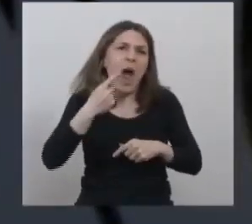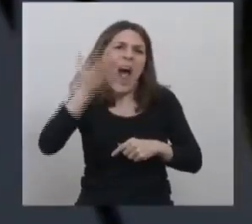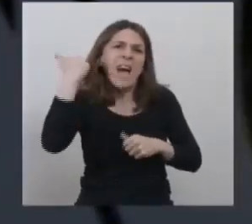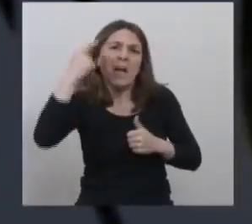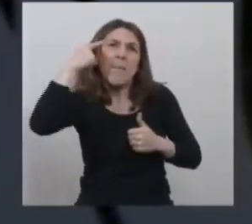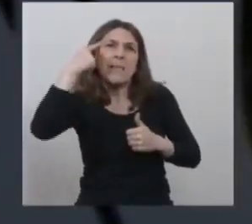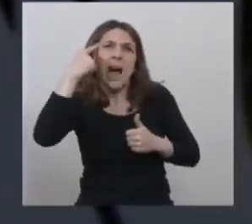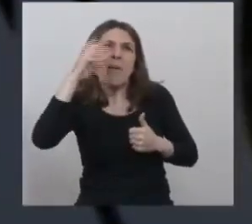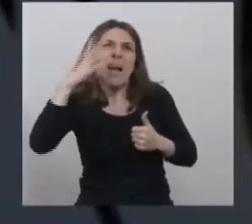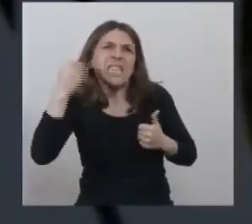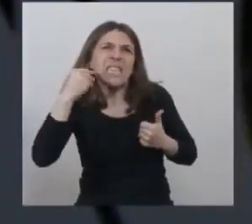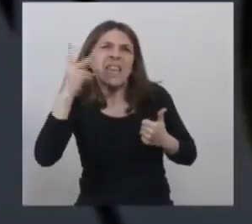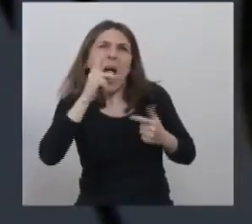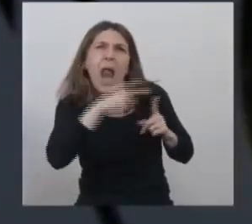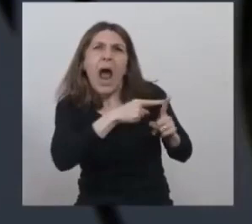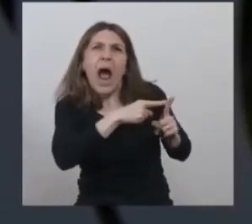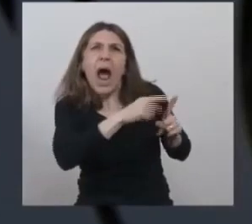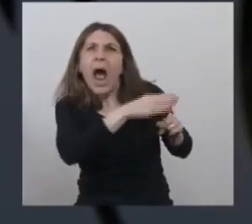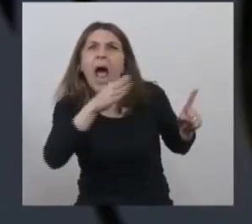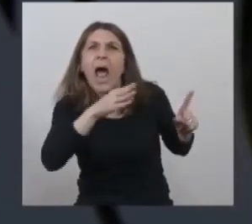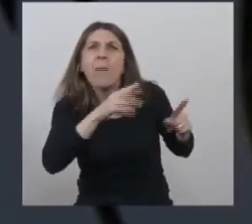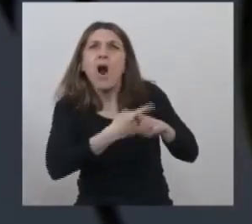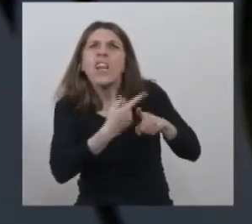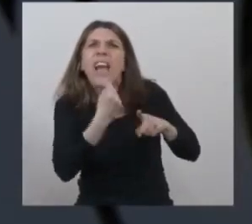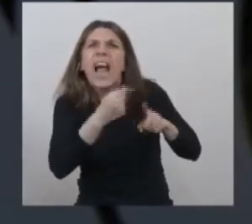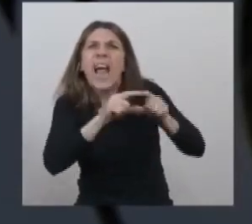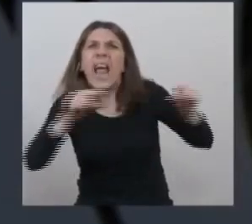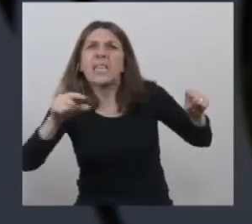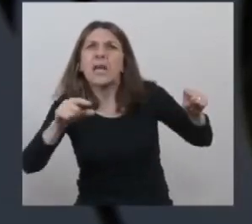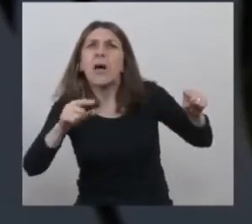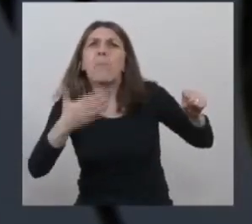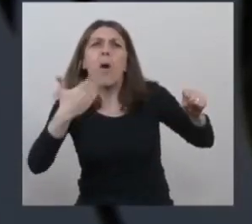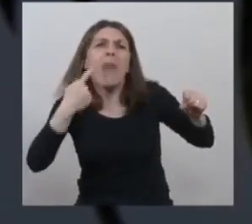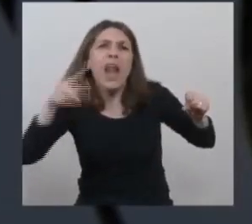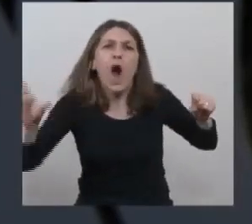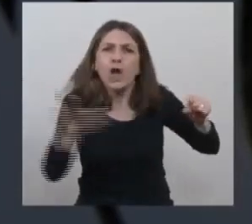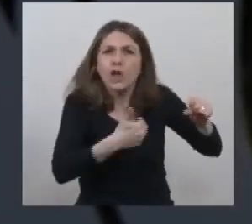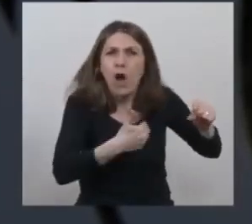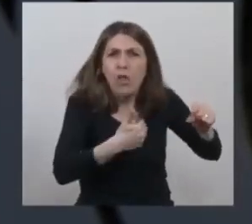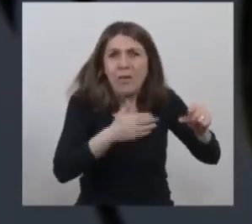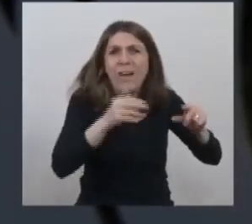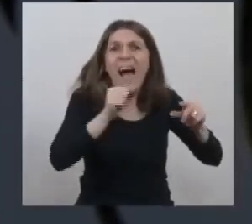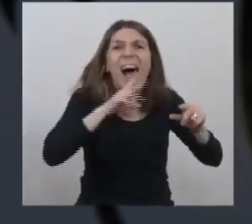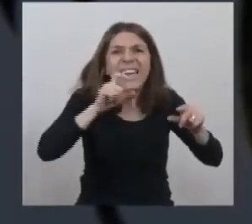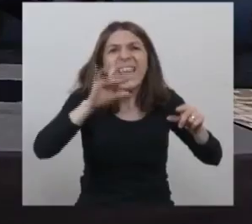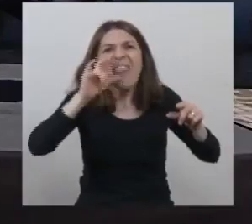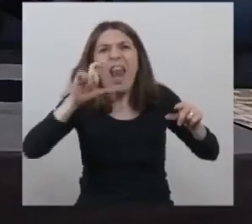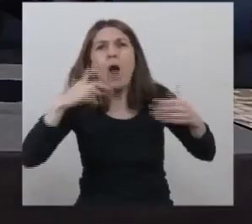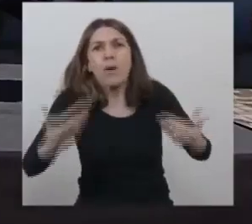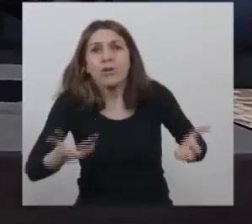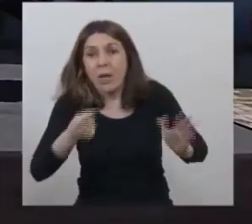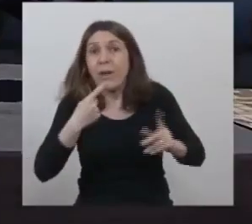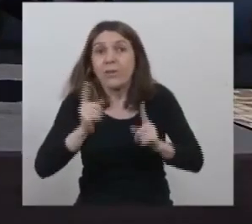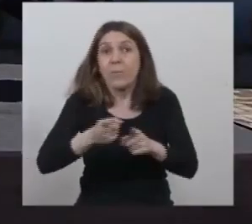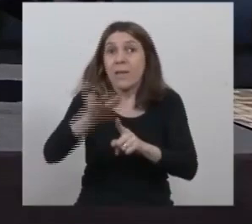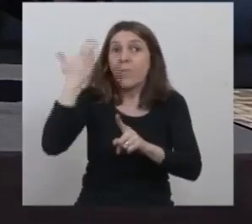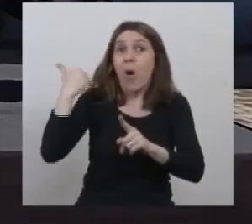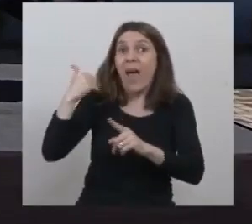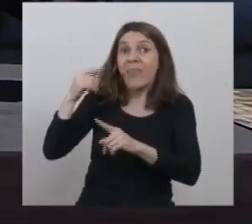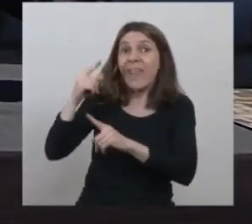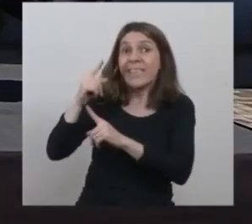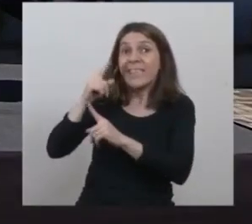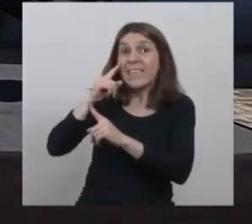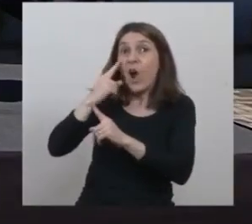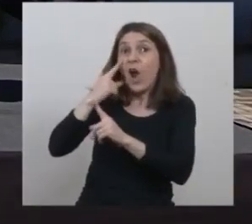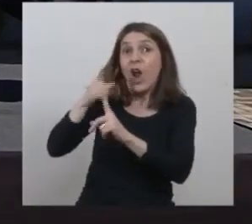¿no? La política es el arte de lo posible. Y la verdad que luego de haber conocido a Néstor y a Cristina, creo que entendí que la política es